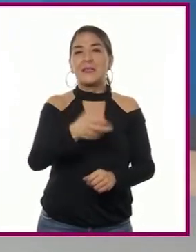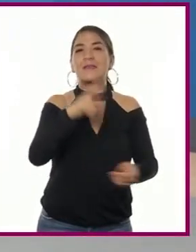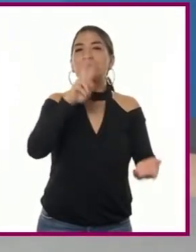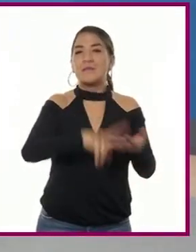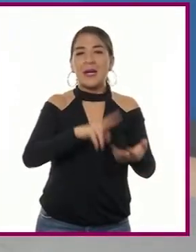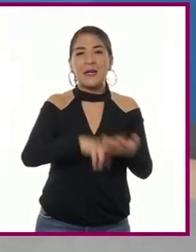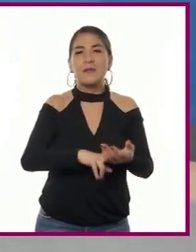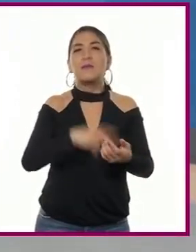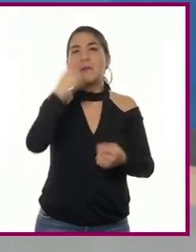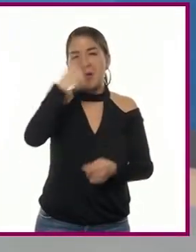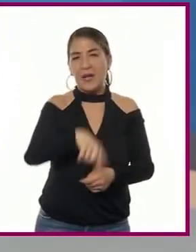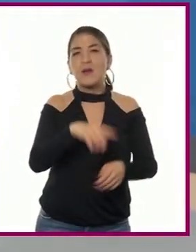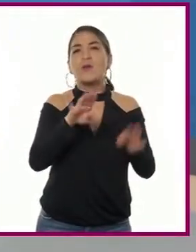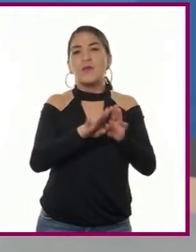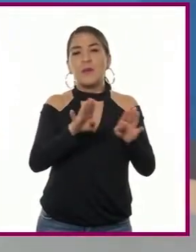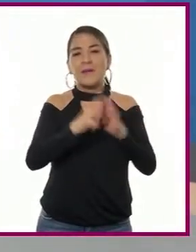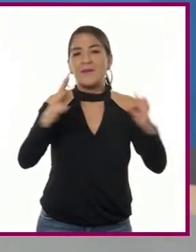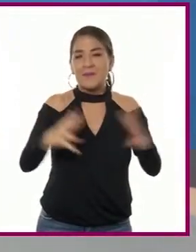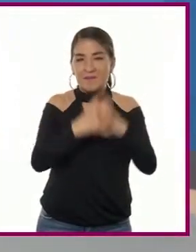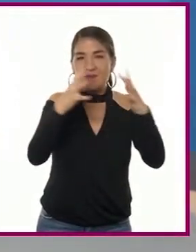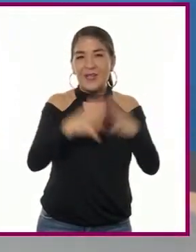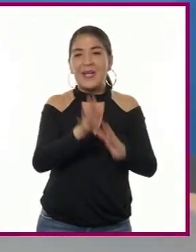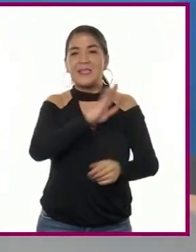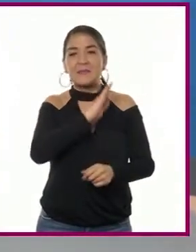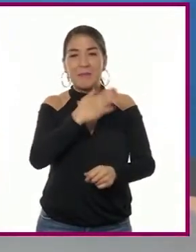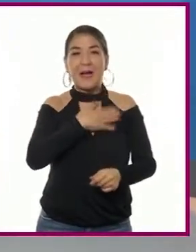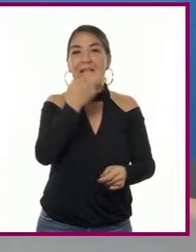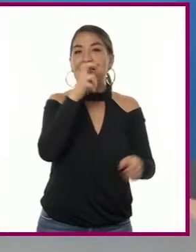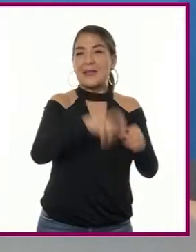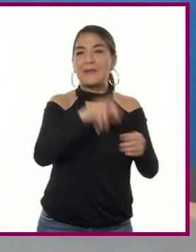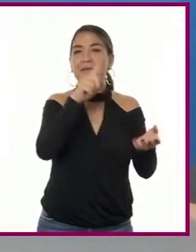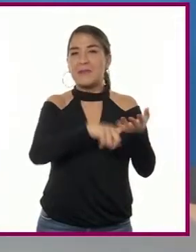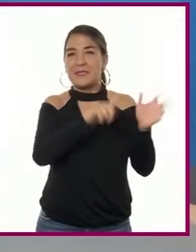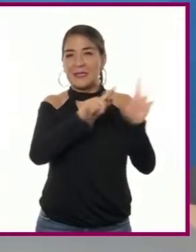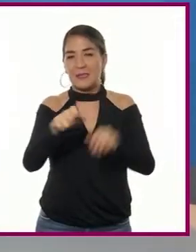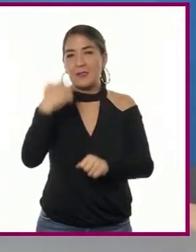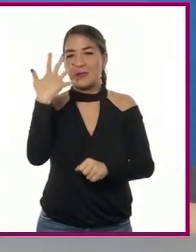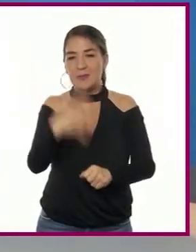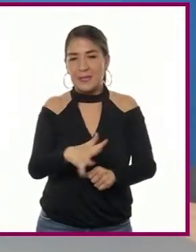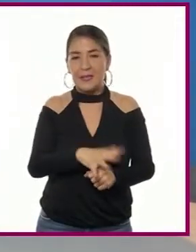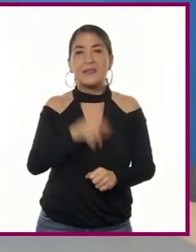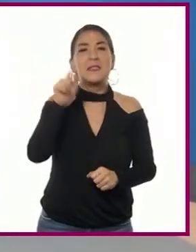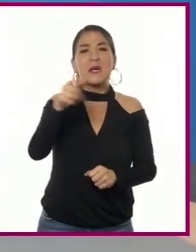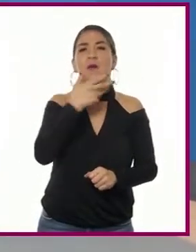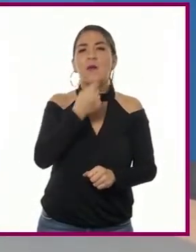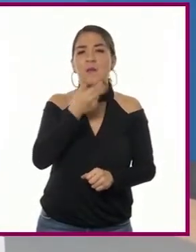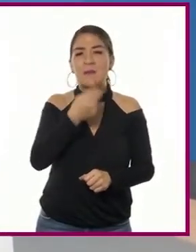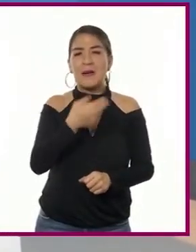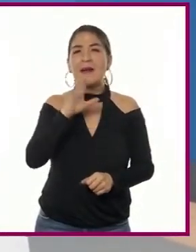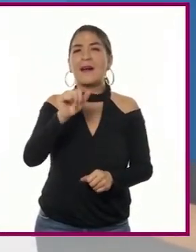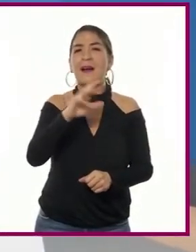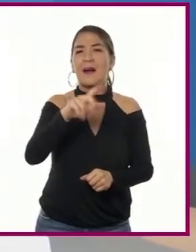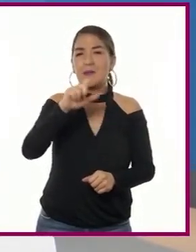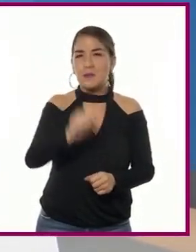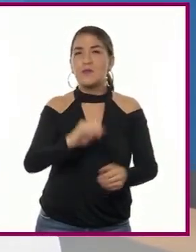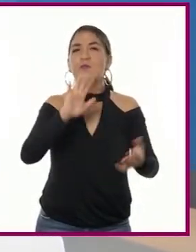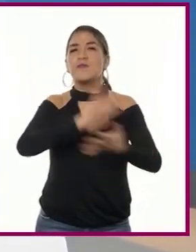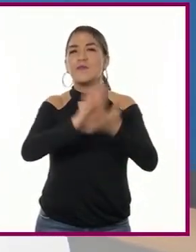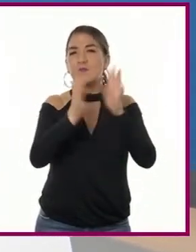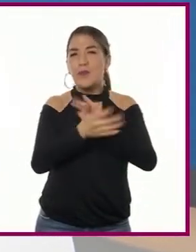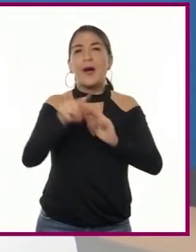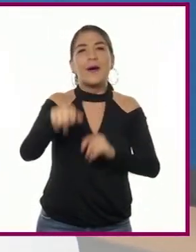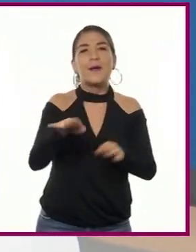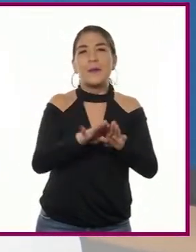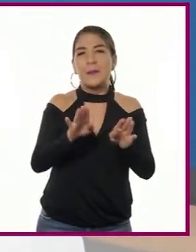reintrodujo las tropas francesas en España en 1710. Carlos y a sus aliados aparentemente se